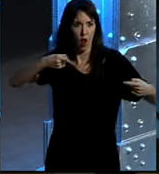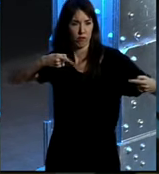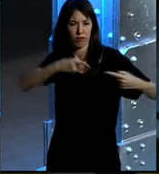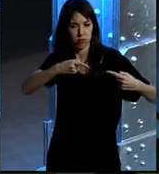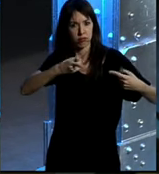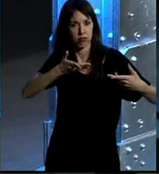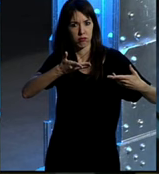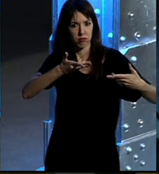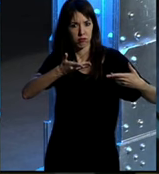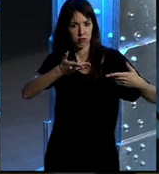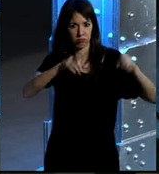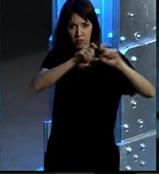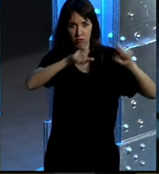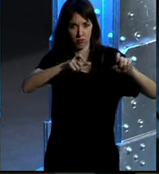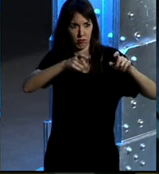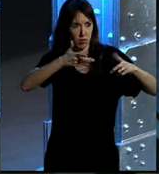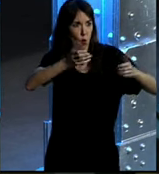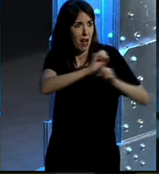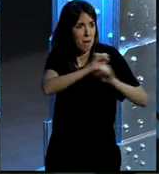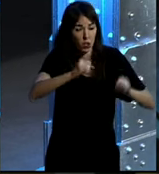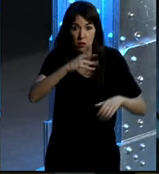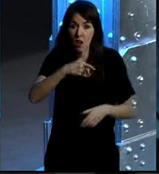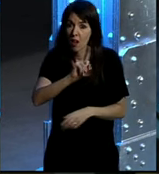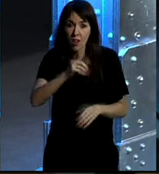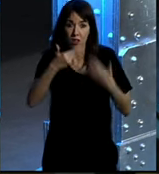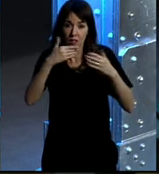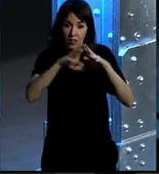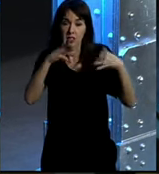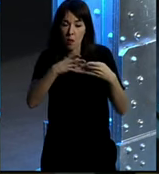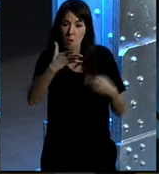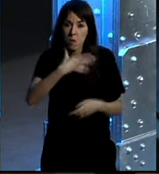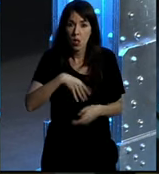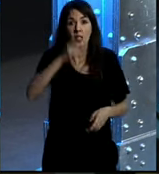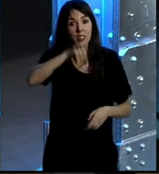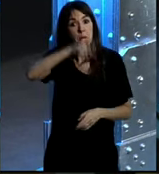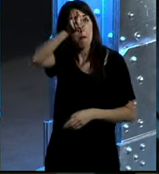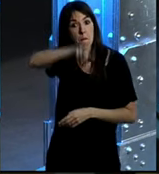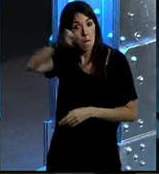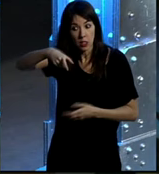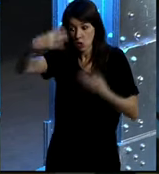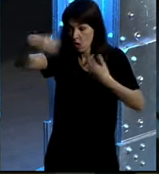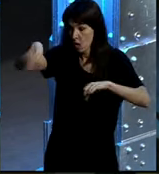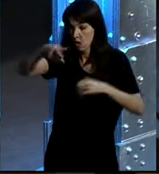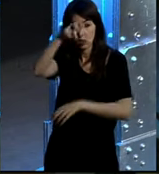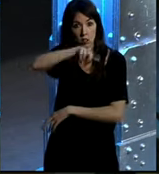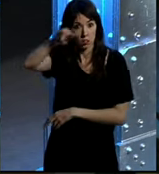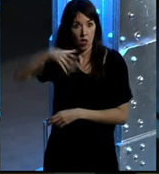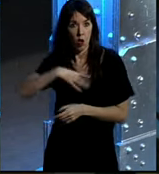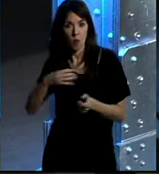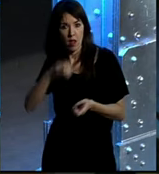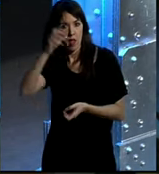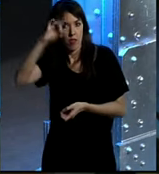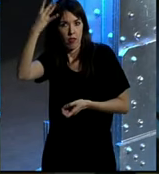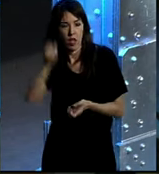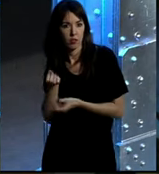empresariales inalcanzables, y cómo también los individuos, lo que os decía antes, podemos aportar